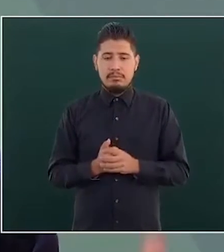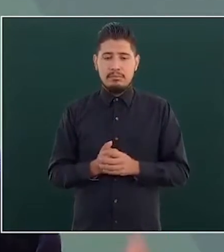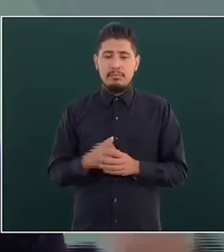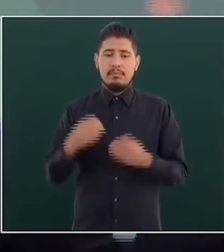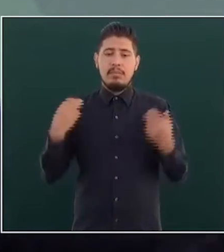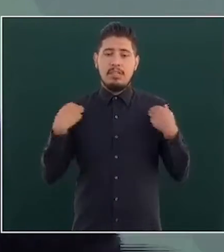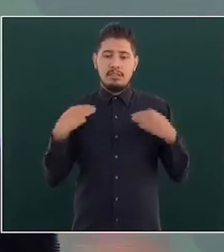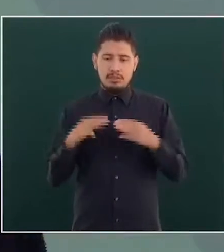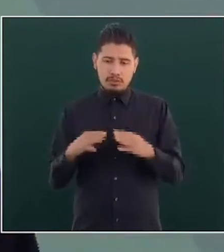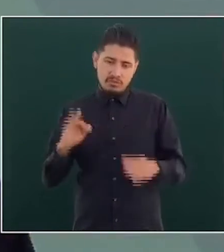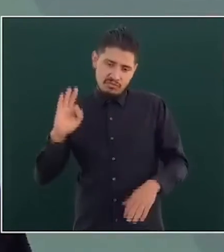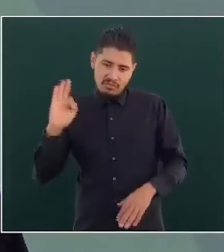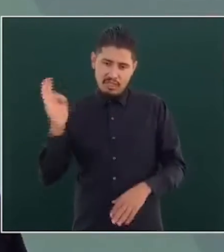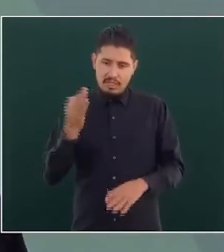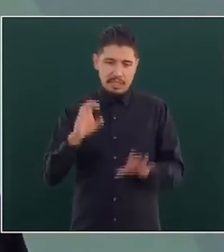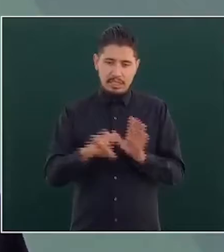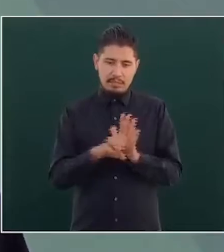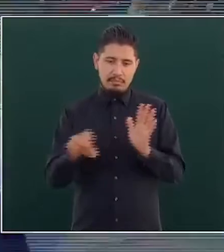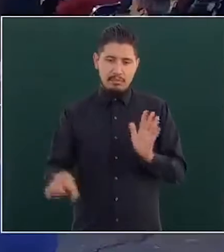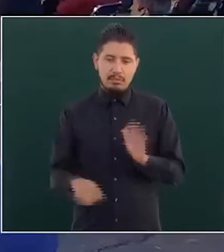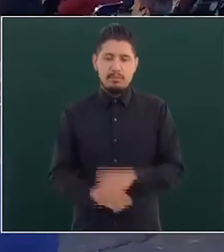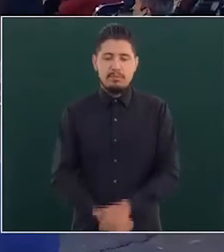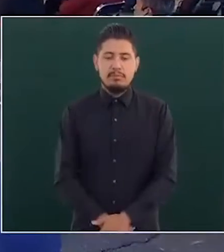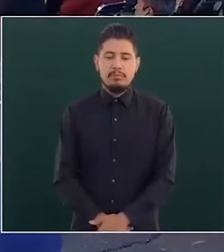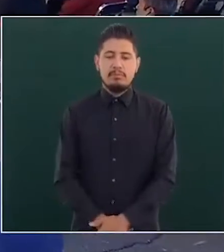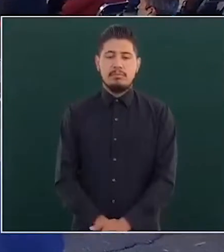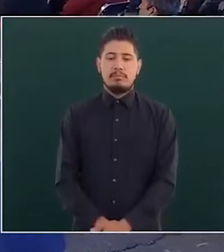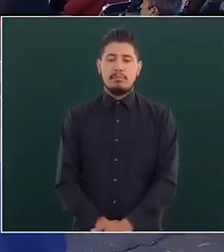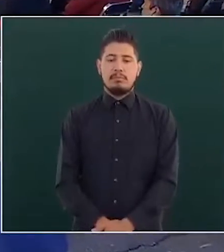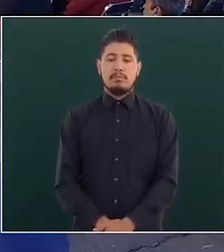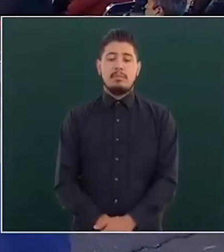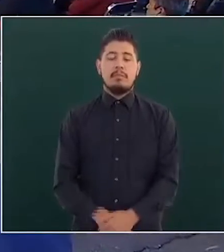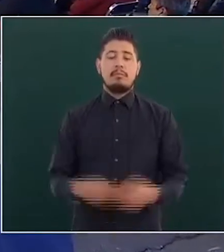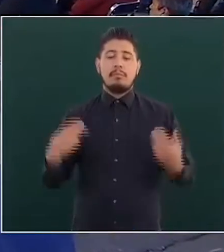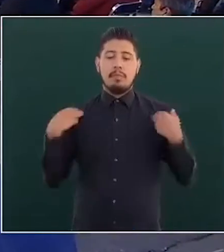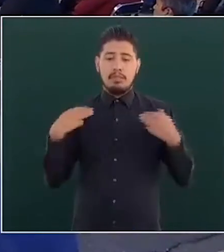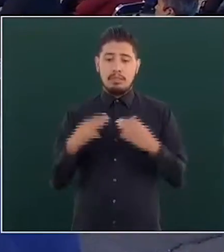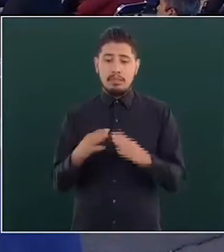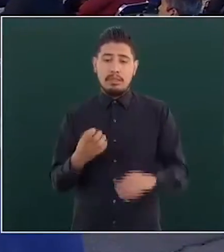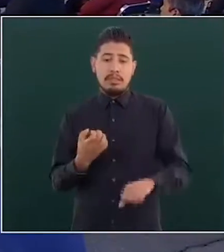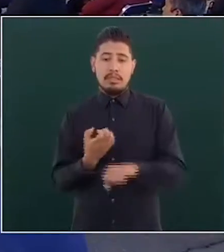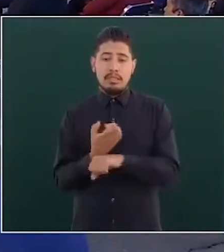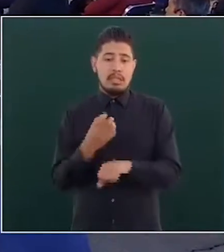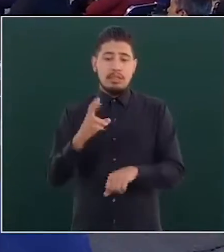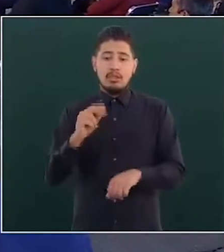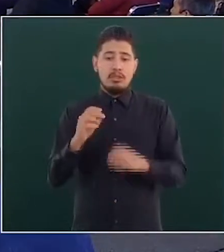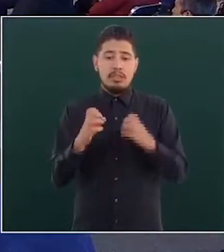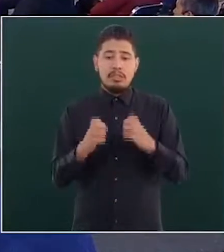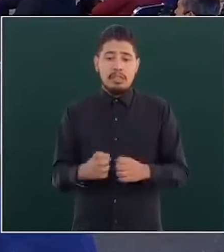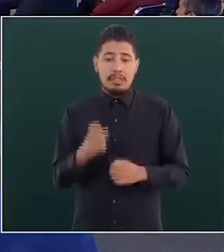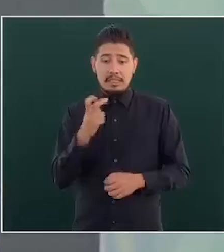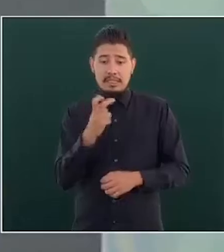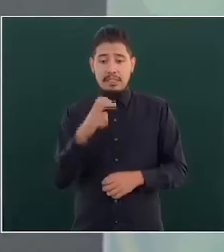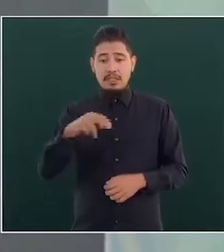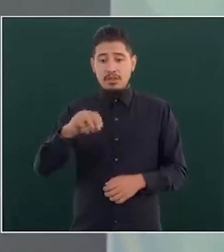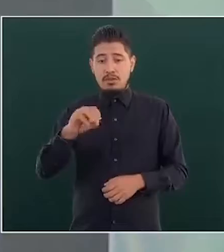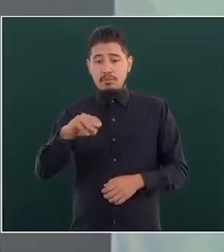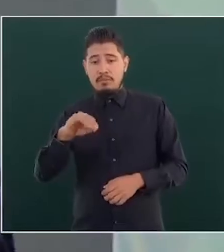maestros federales, vamos a ver, hay maestros estatales que no están en esa nómina,